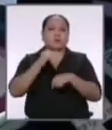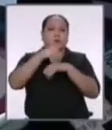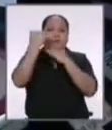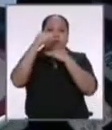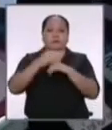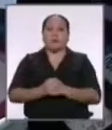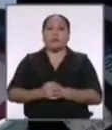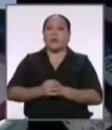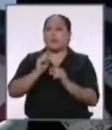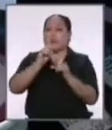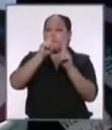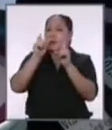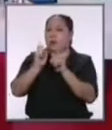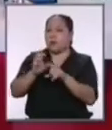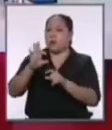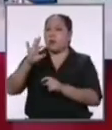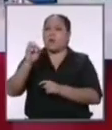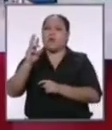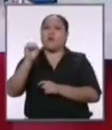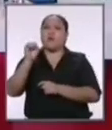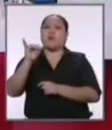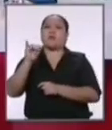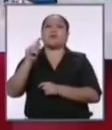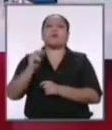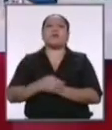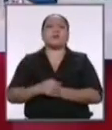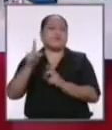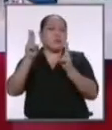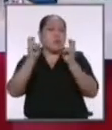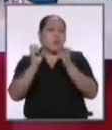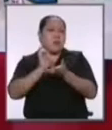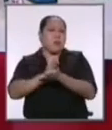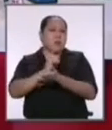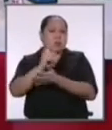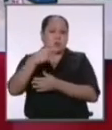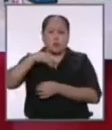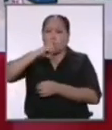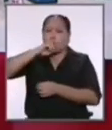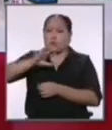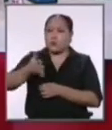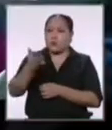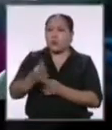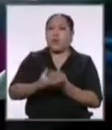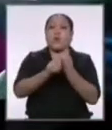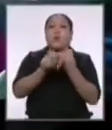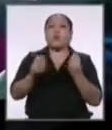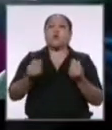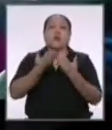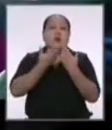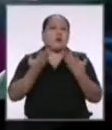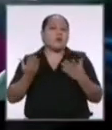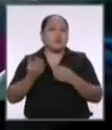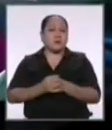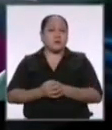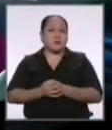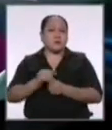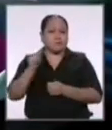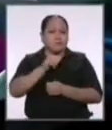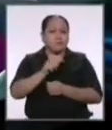una pregunta al señor forzay en relación al tema de la educación hay como hemos señalado muchos aspectos que son